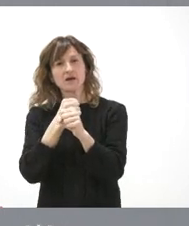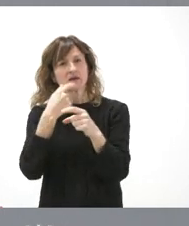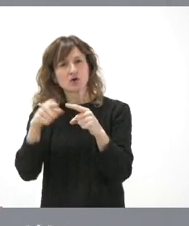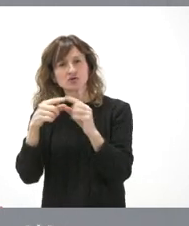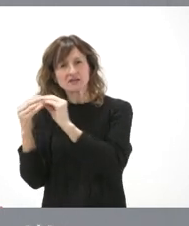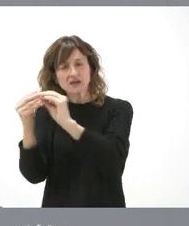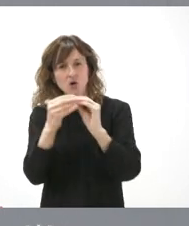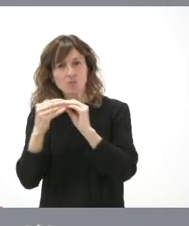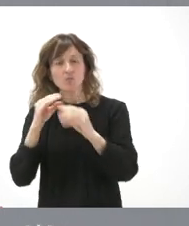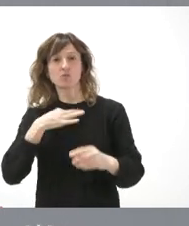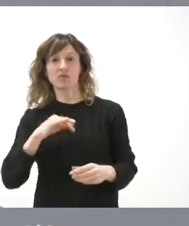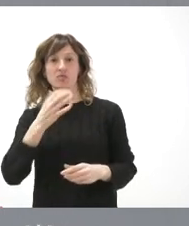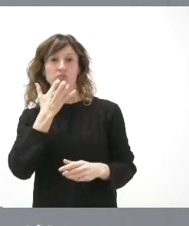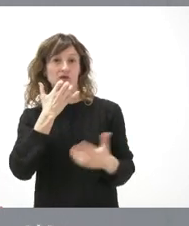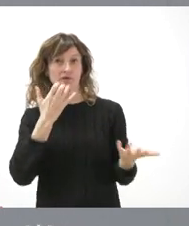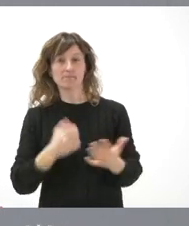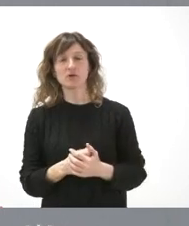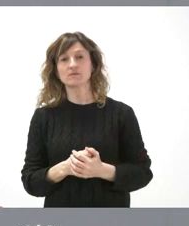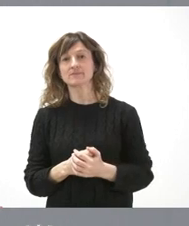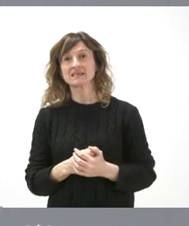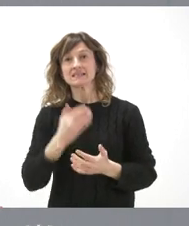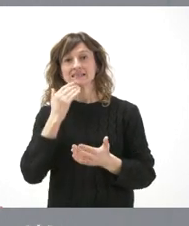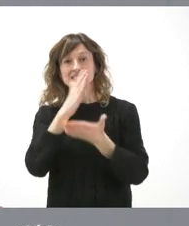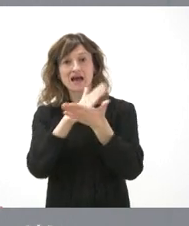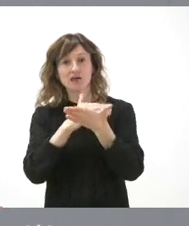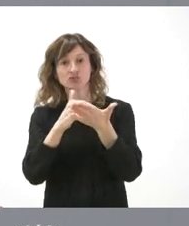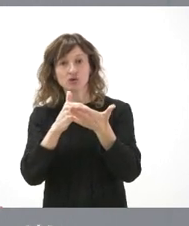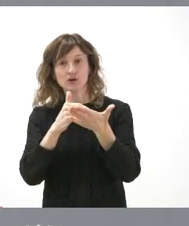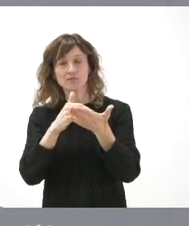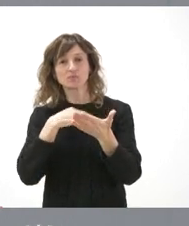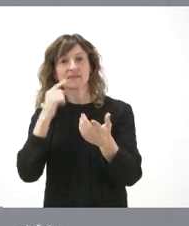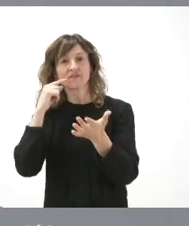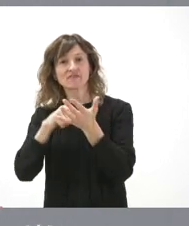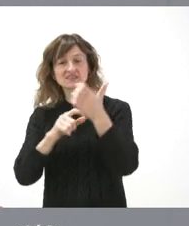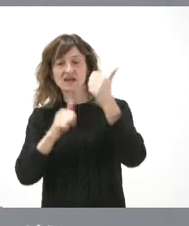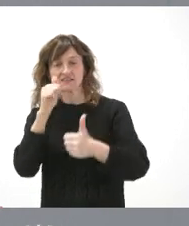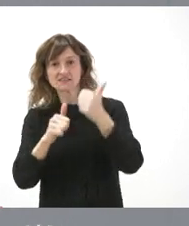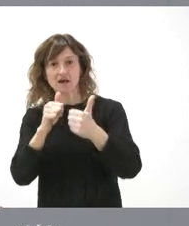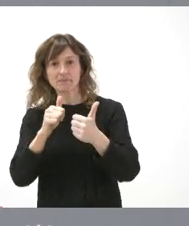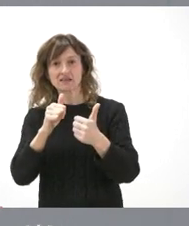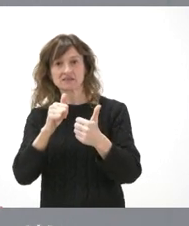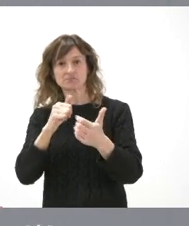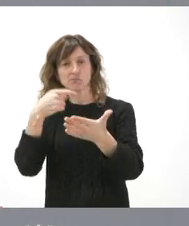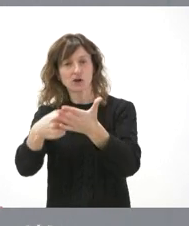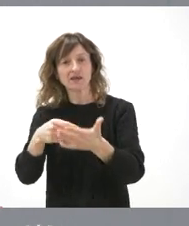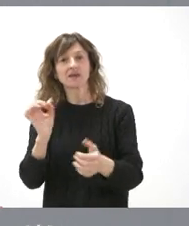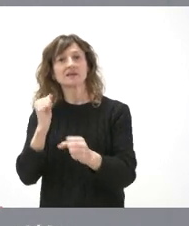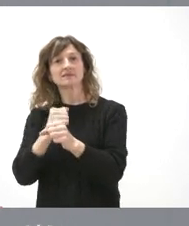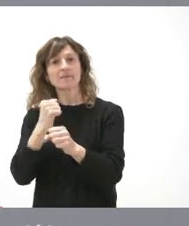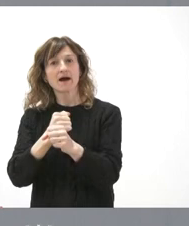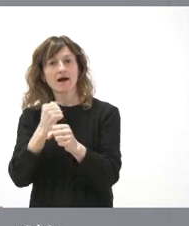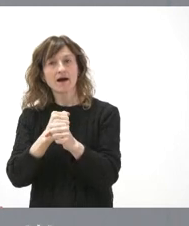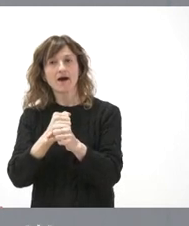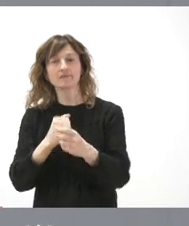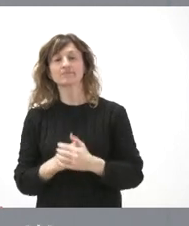en común. Por ejemplo, si las comunidades autónomas podemos poner las fechas de los exámenes, podemos trabajar para poner los exámenes,